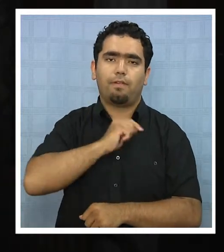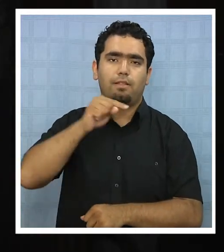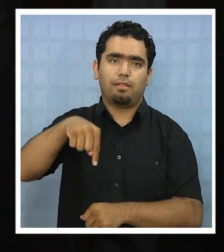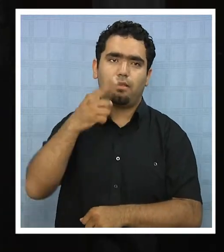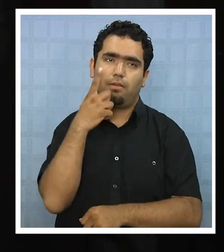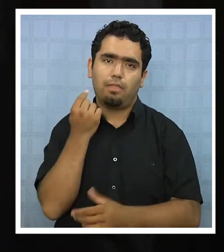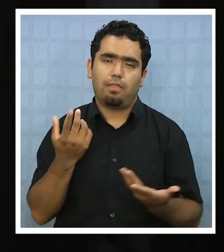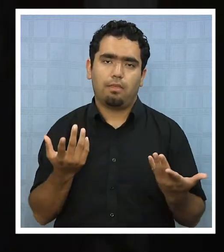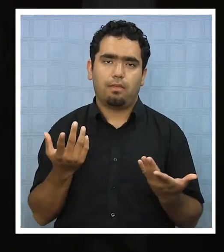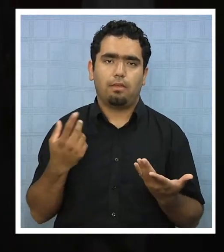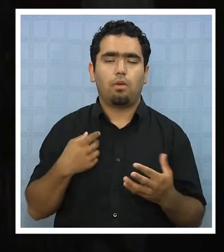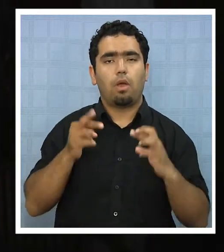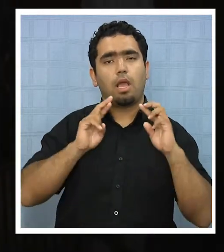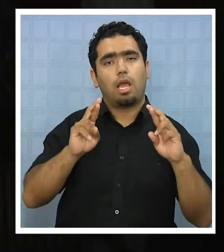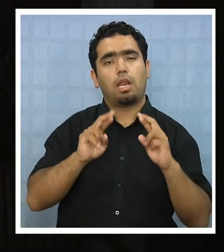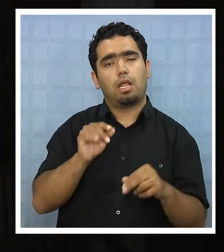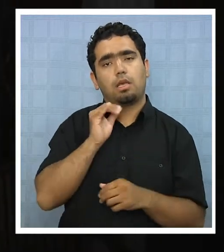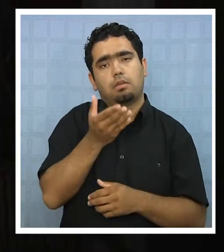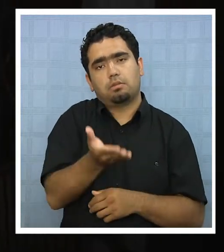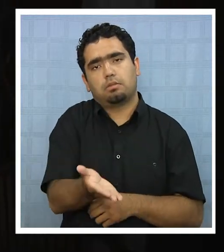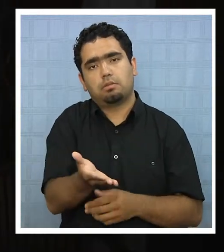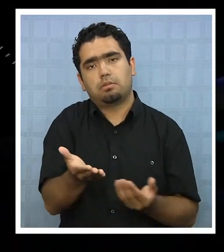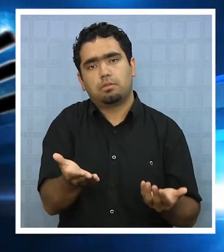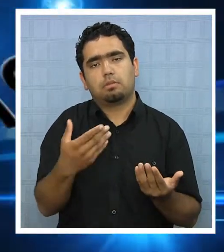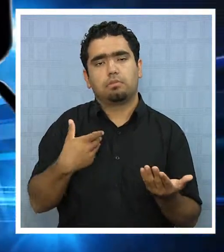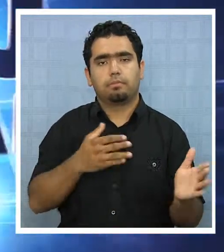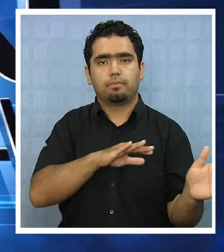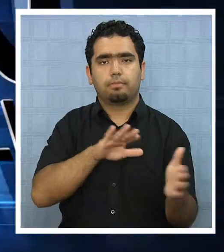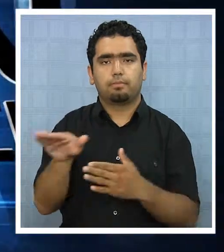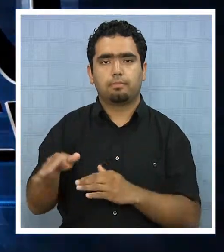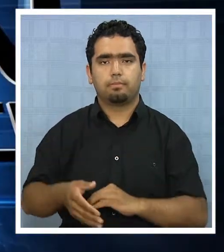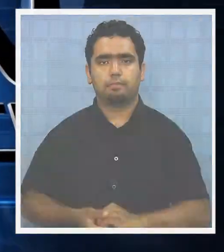en día y ojalá que así sea en el futuro también en el Consejo Municipal.